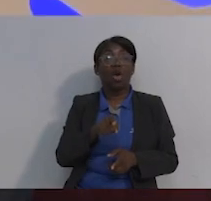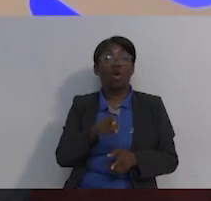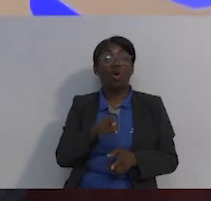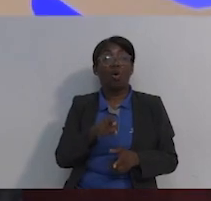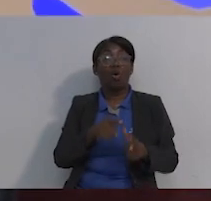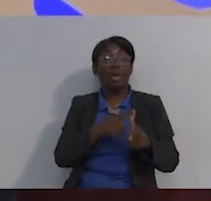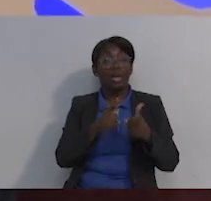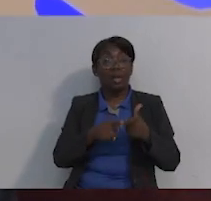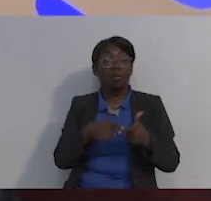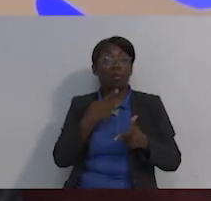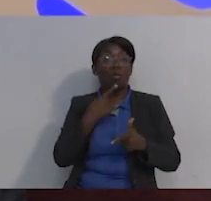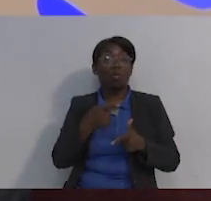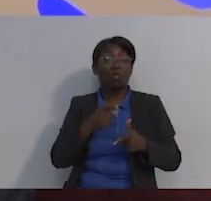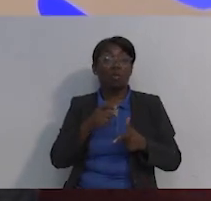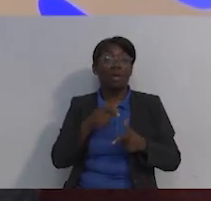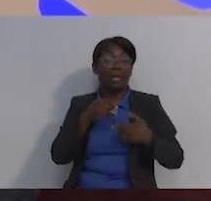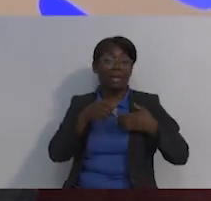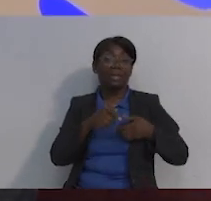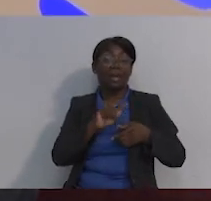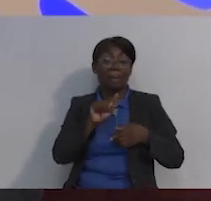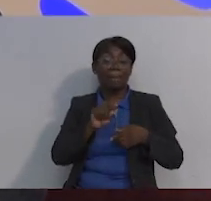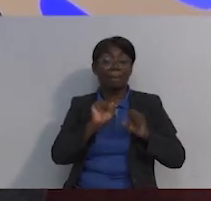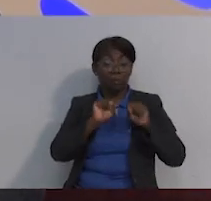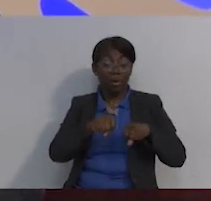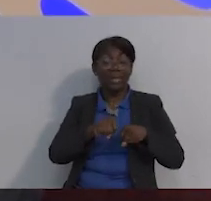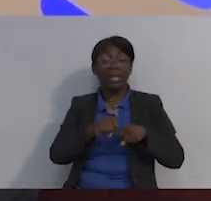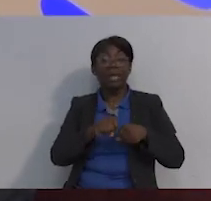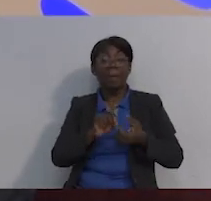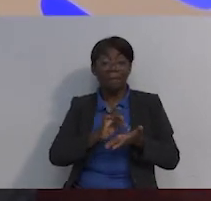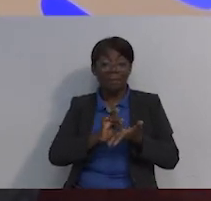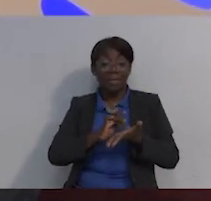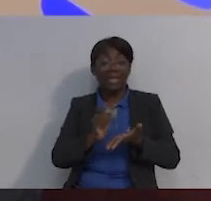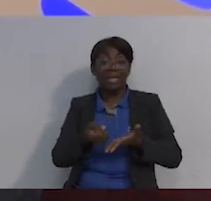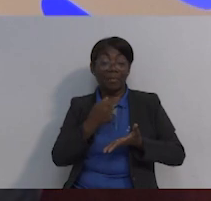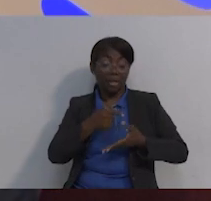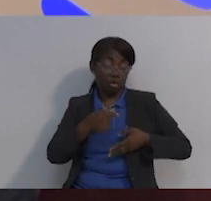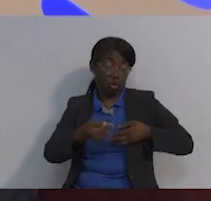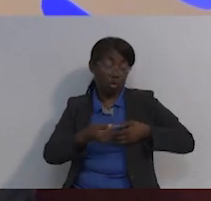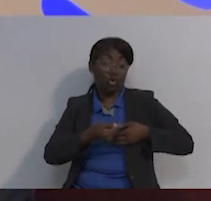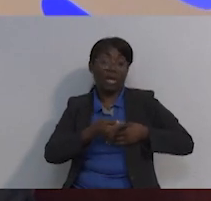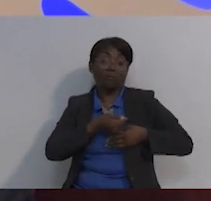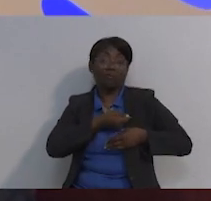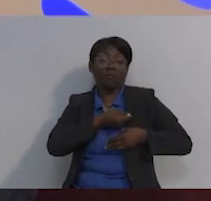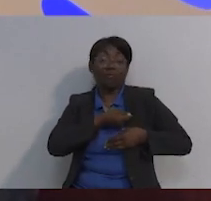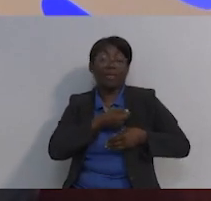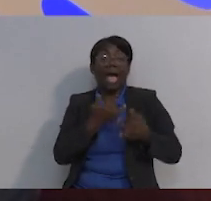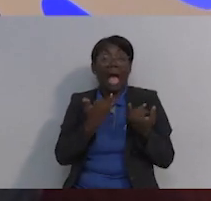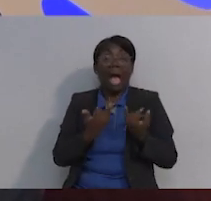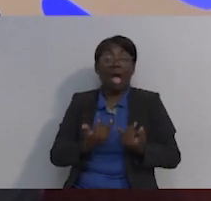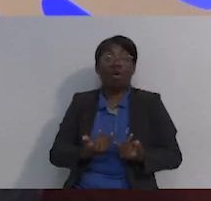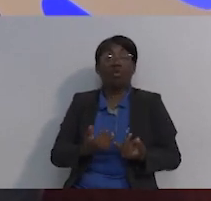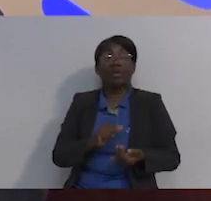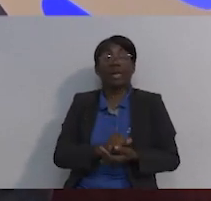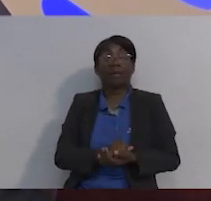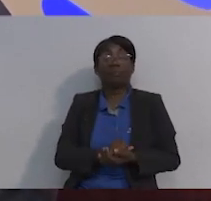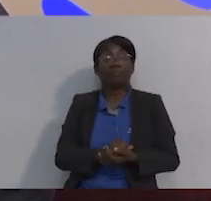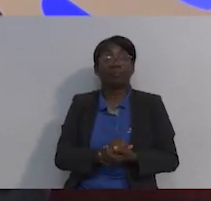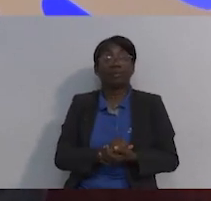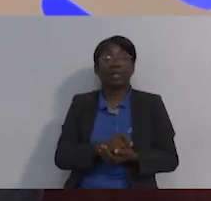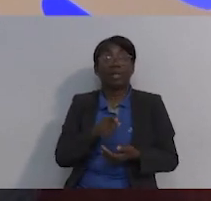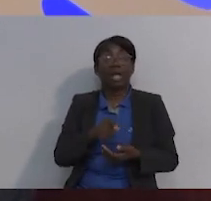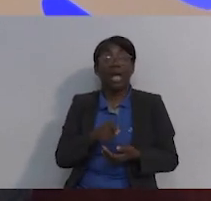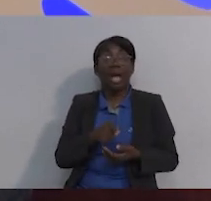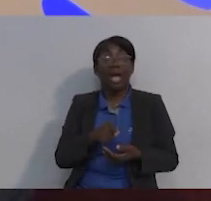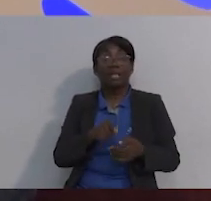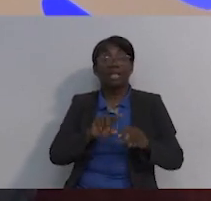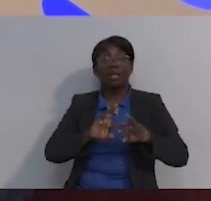ahorra o evita las constantes funciones a las venas periféricas para que no se inflamen, no se irriten